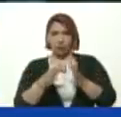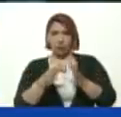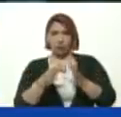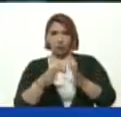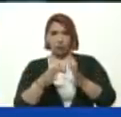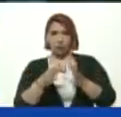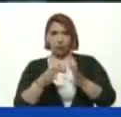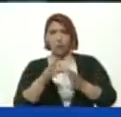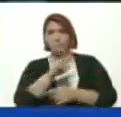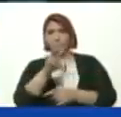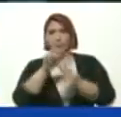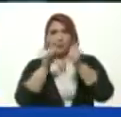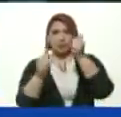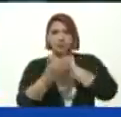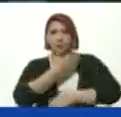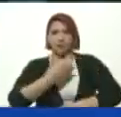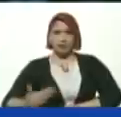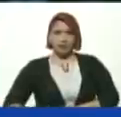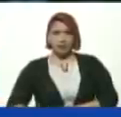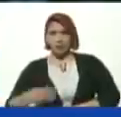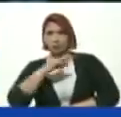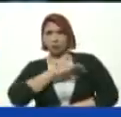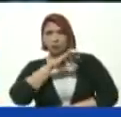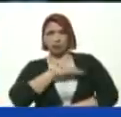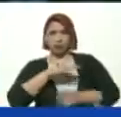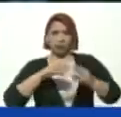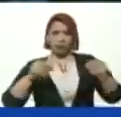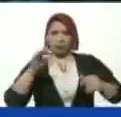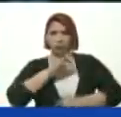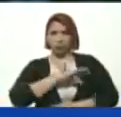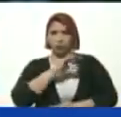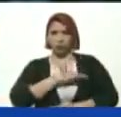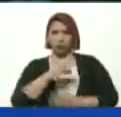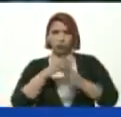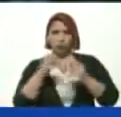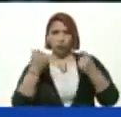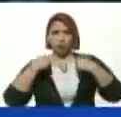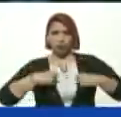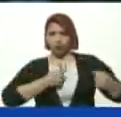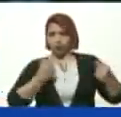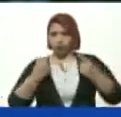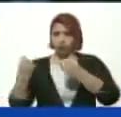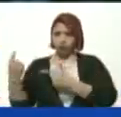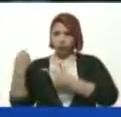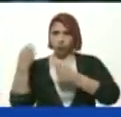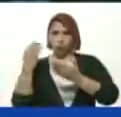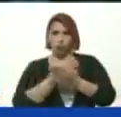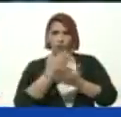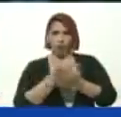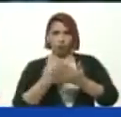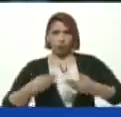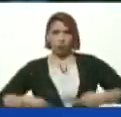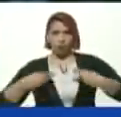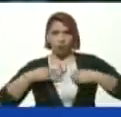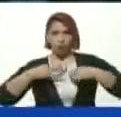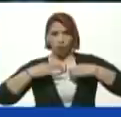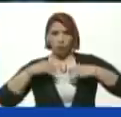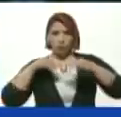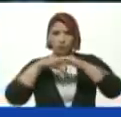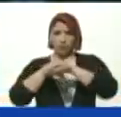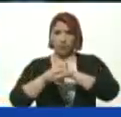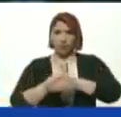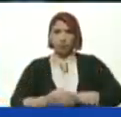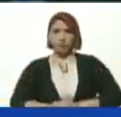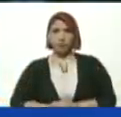Del socialismo En lo territorial Y social Todo lo que Son los morales Útiles escolares Uniformes Calzado